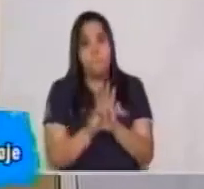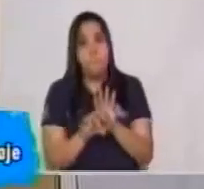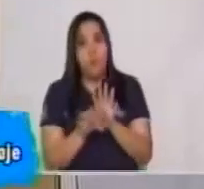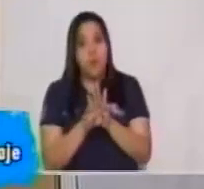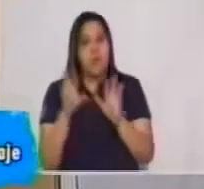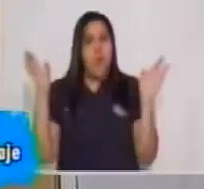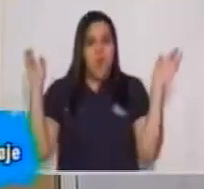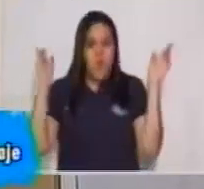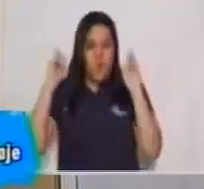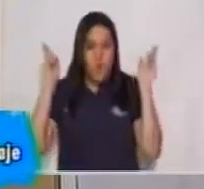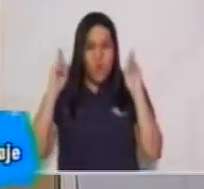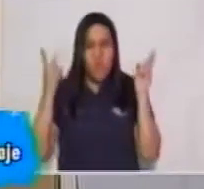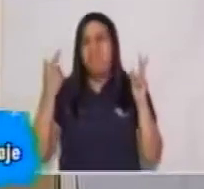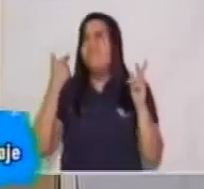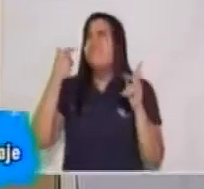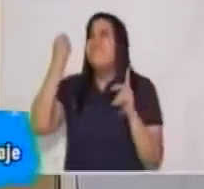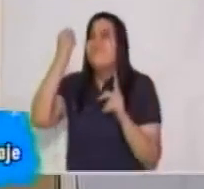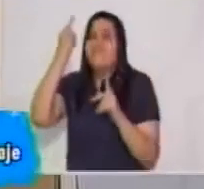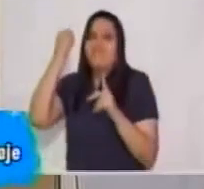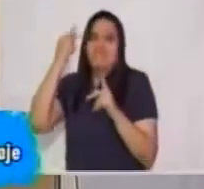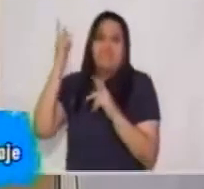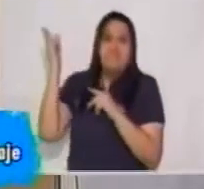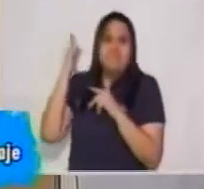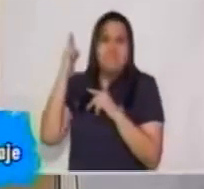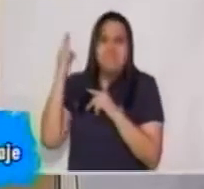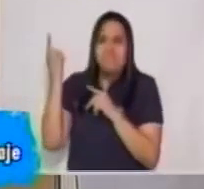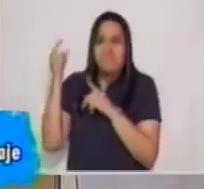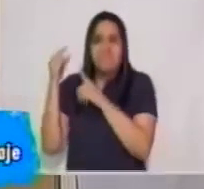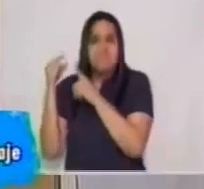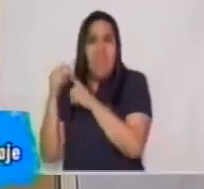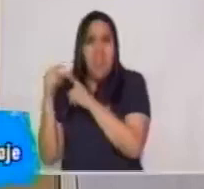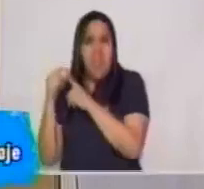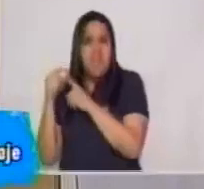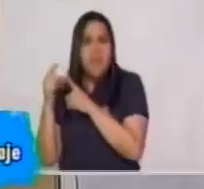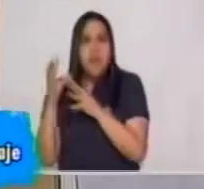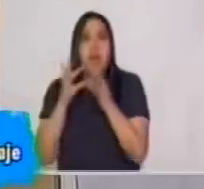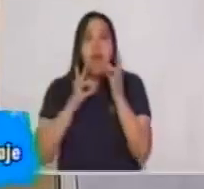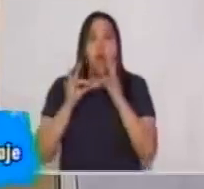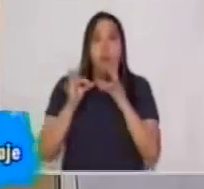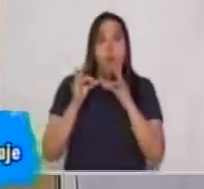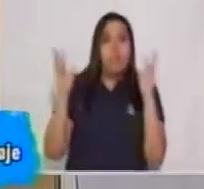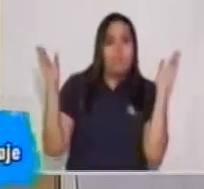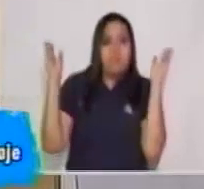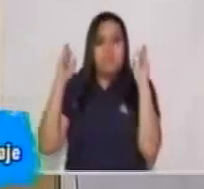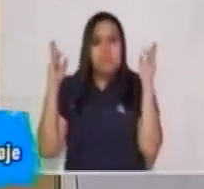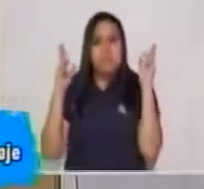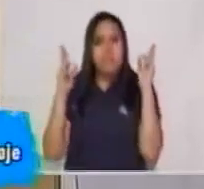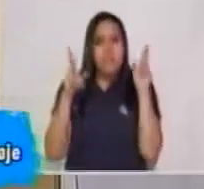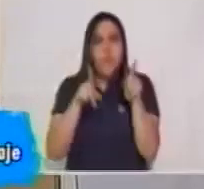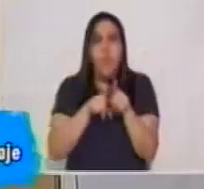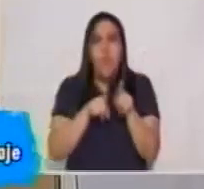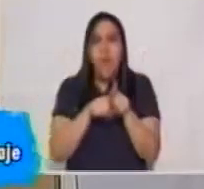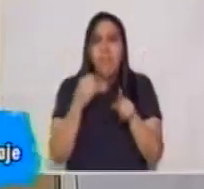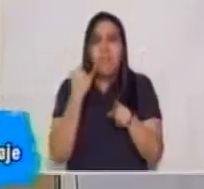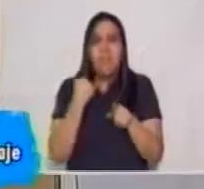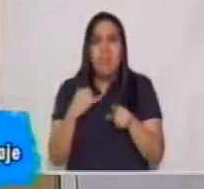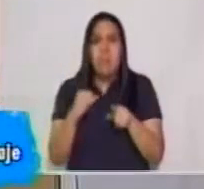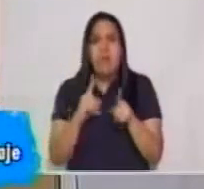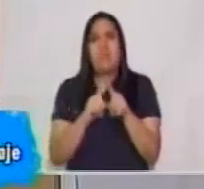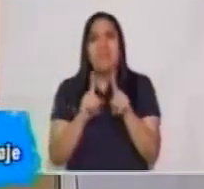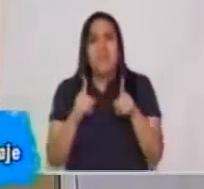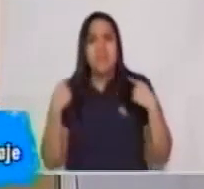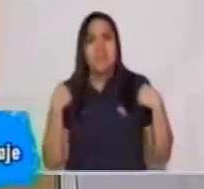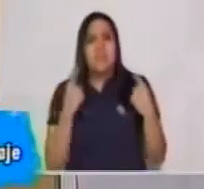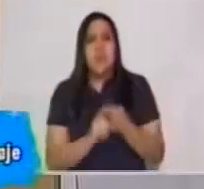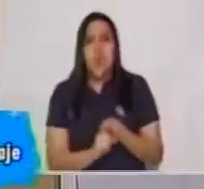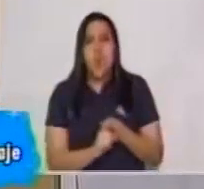no entiendas algún significado de alguna palabra. Ruido puede ser que no hablen el mismo idioma. Ruido va a ser todo aquello que se